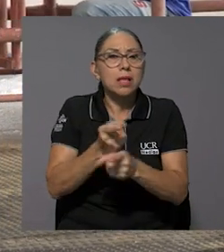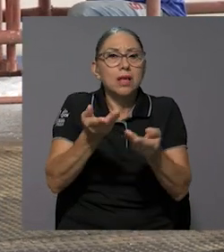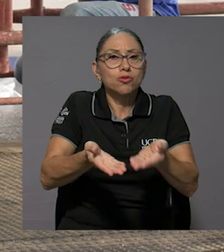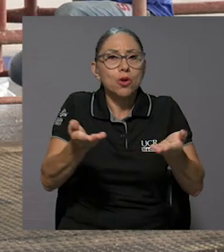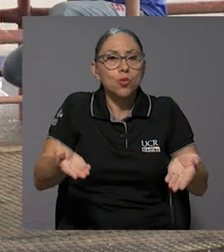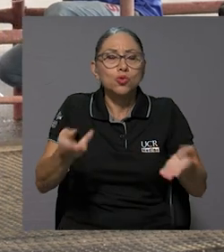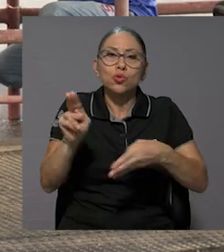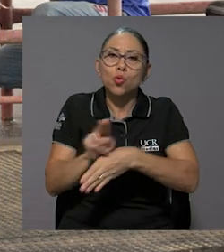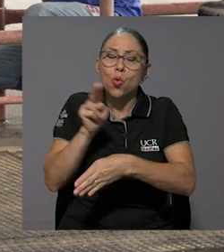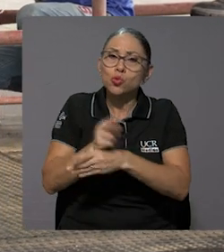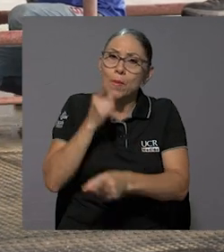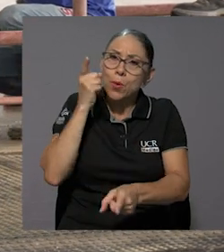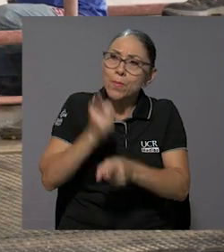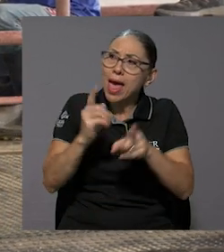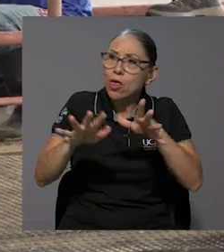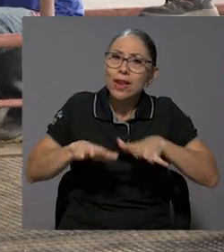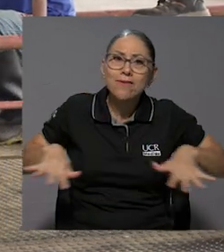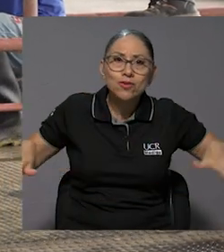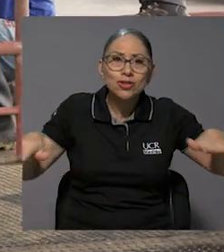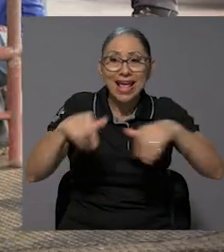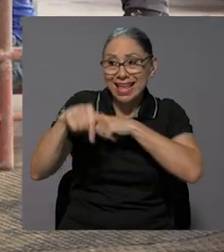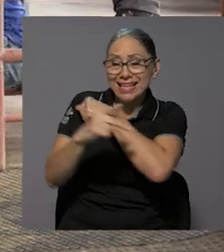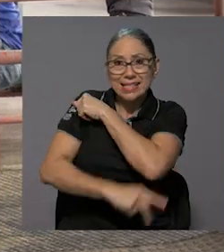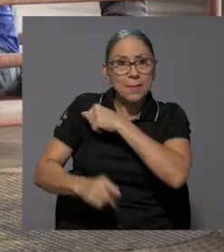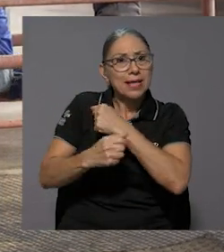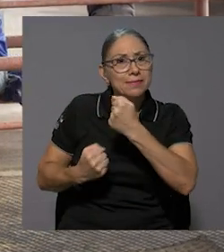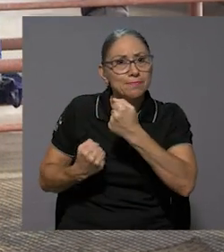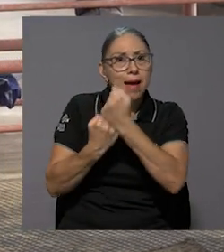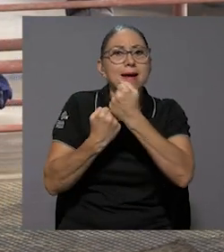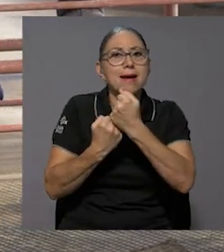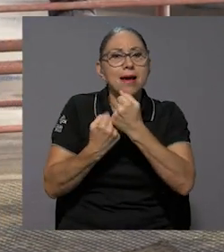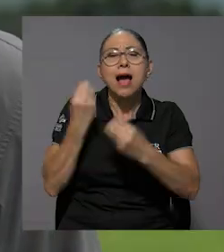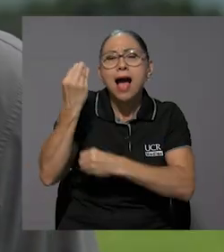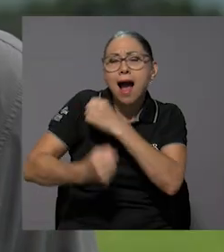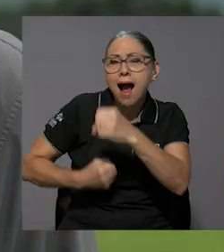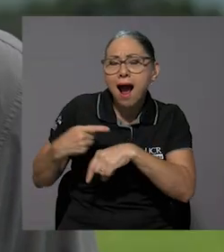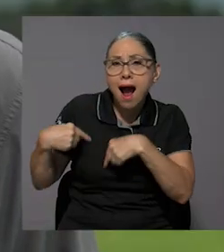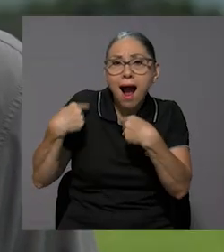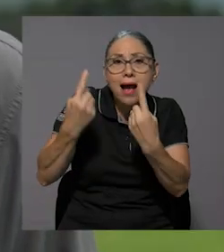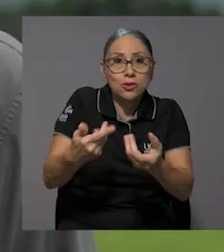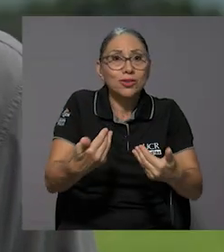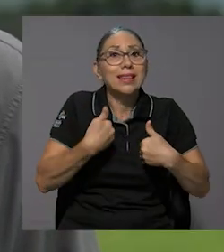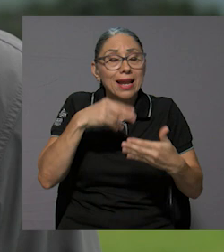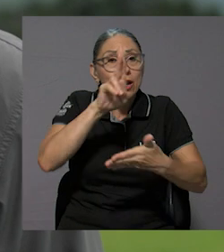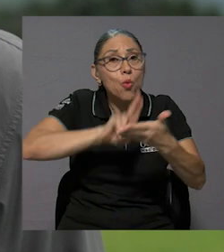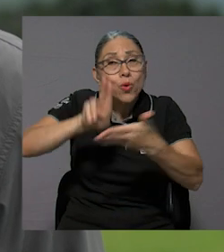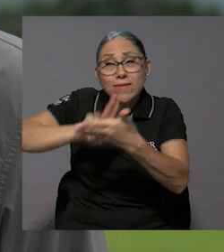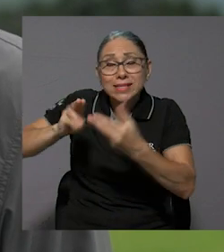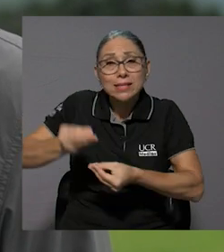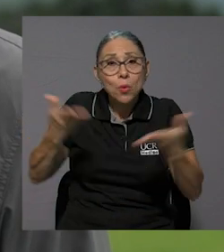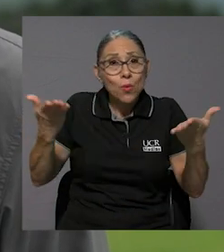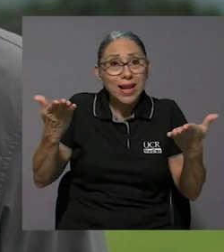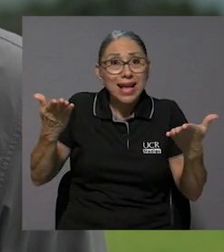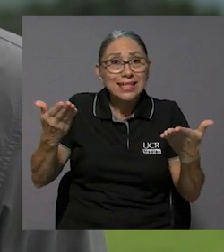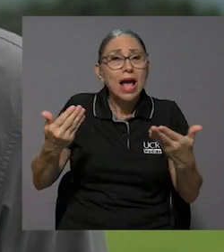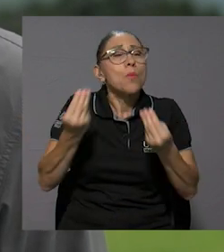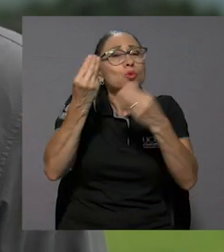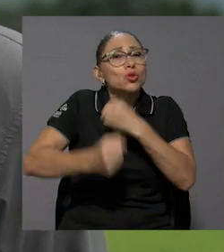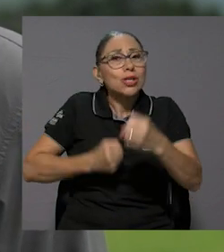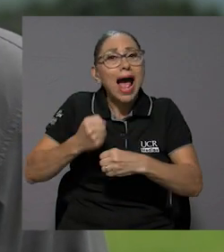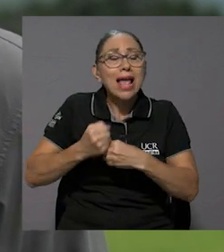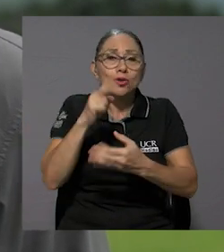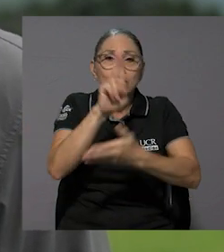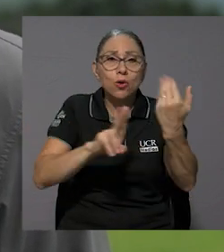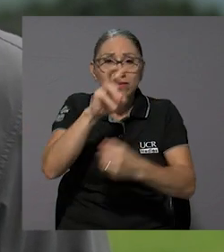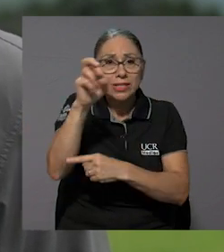un uso apropiado de la infraestructura que este país le ha apostado. Son años de tener universidades públicas, años de tener la Universidad de Costa Rica